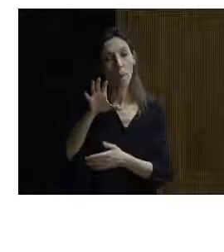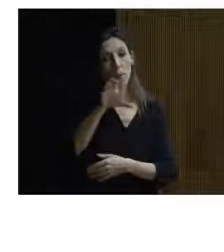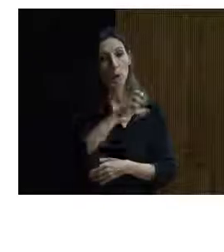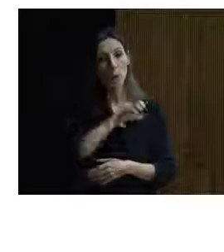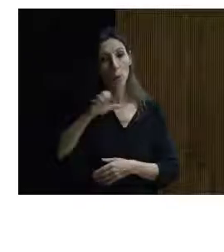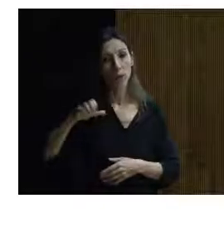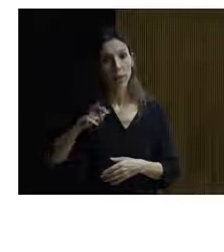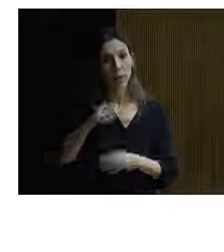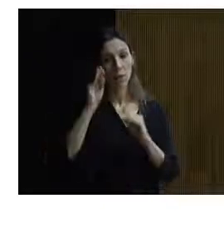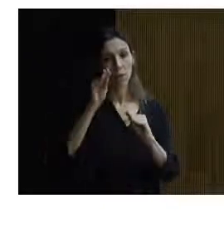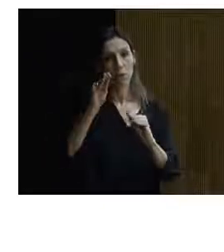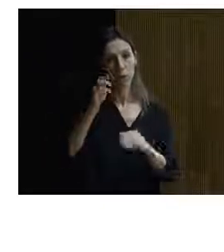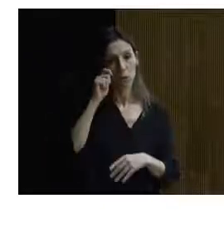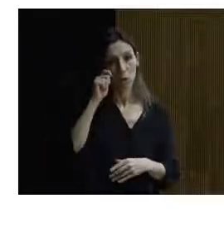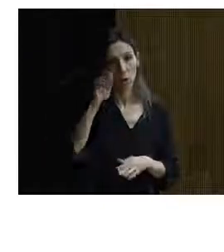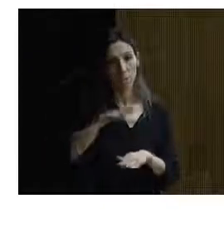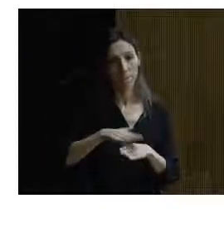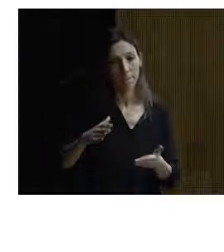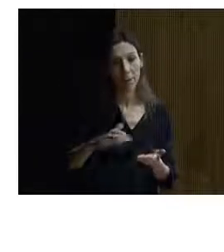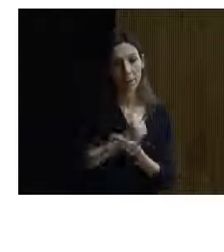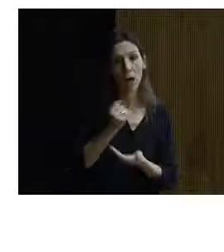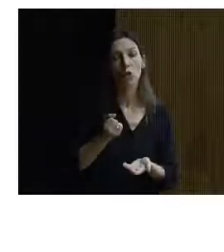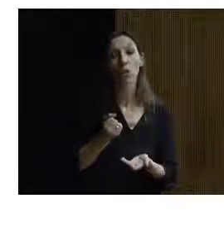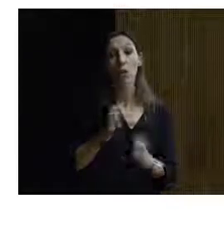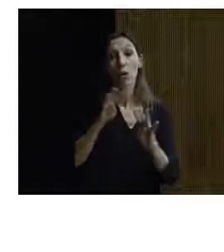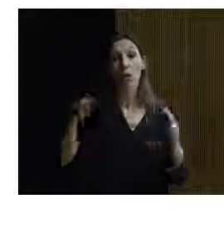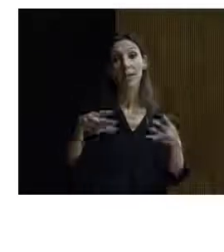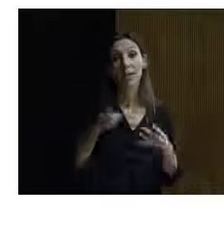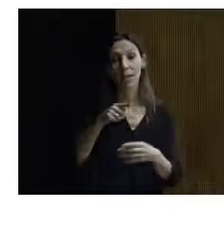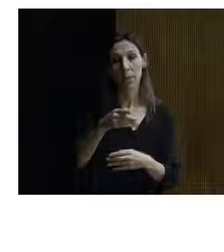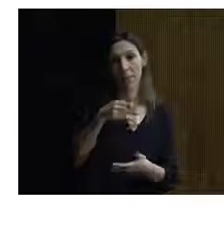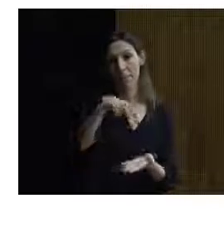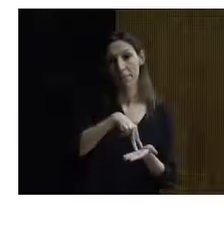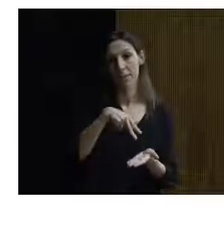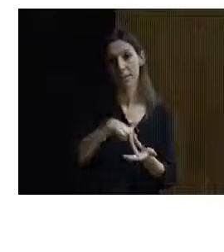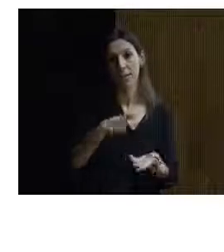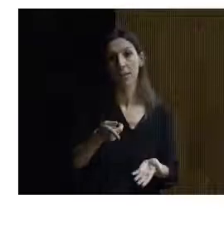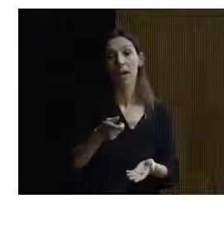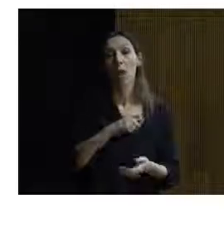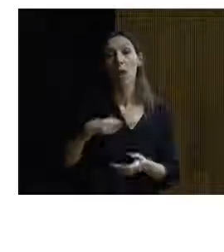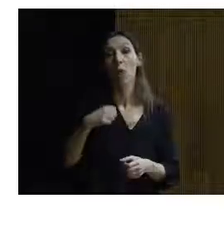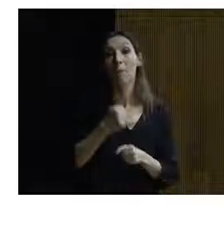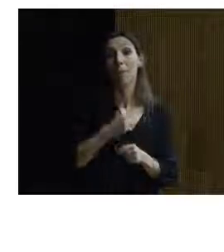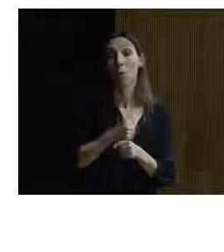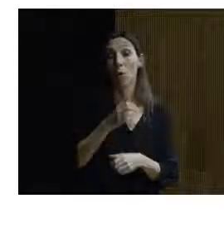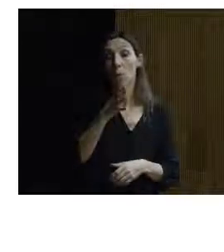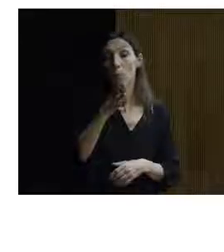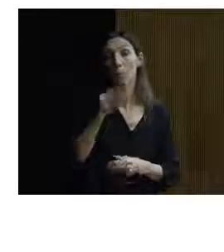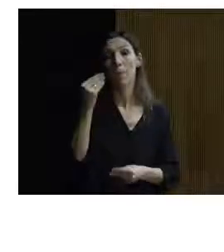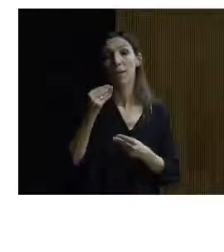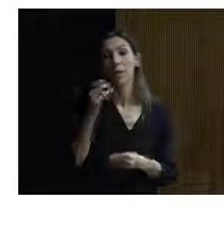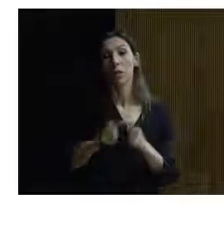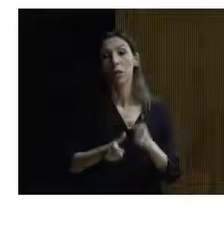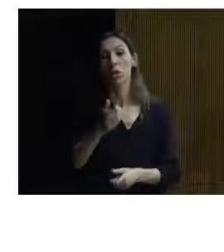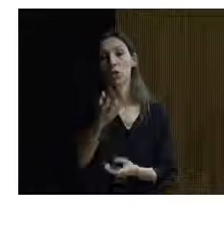Una formación de turismo para todos, tanto presidencial como online. Y de autoempleo, porque también creemos que las personas con discapacidad tienen una gran oportunidad